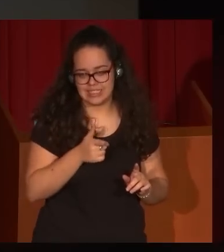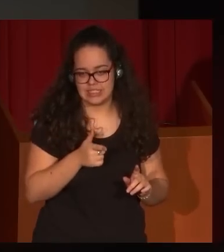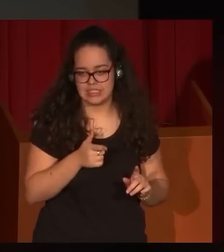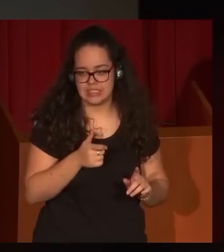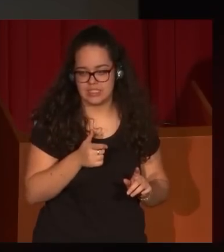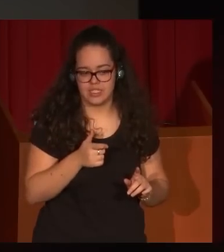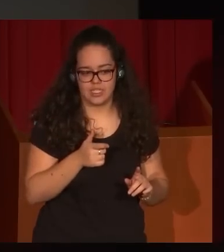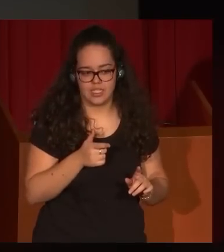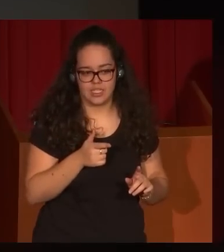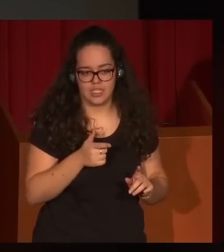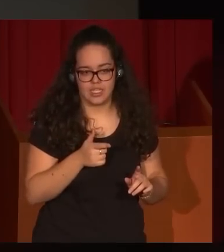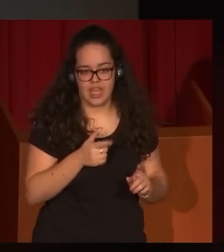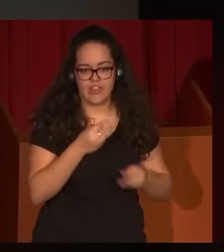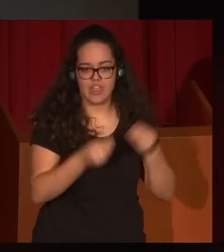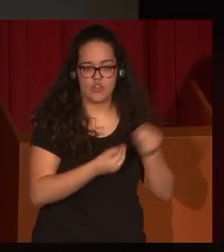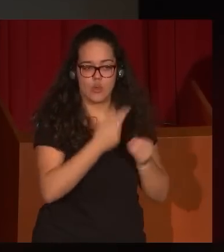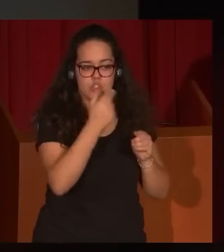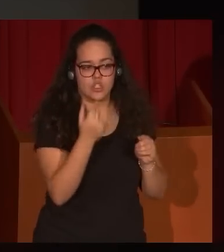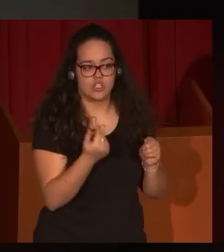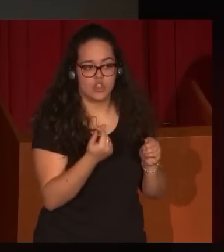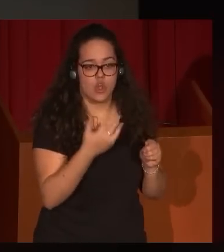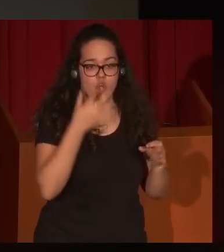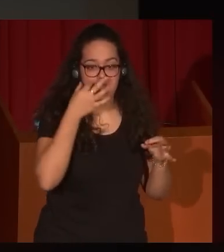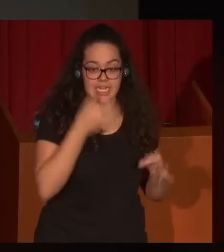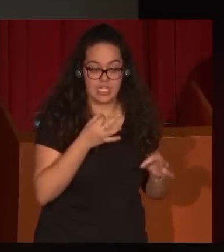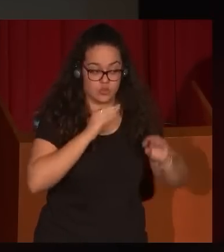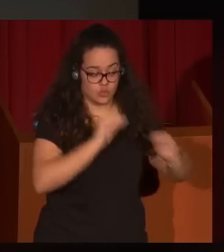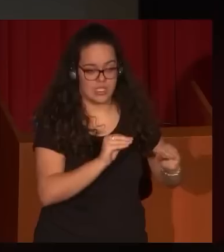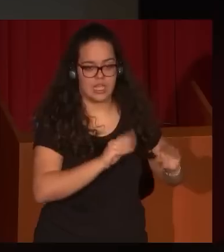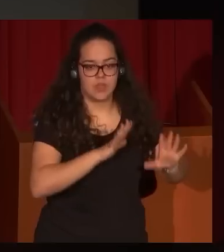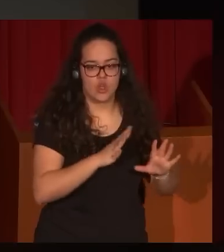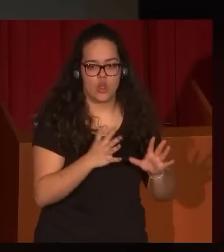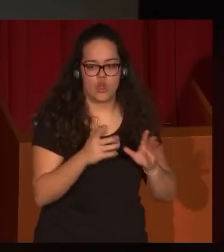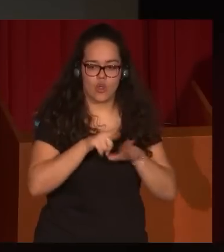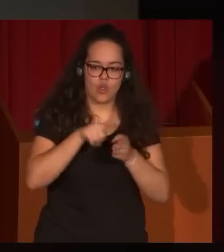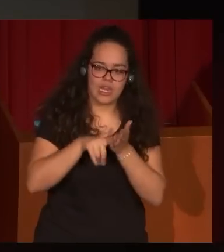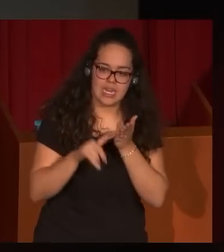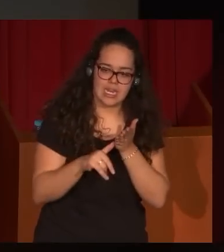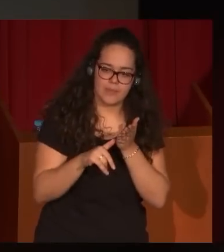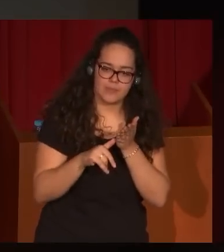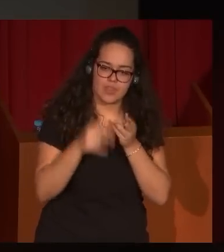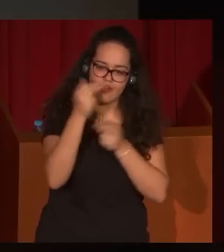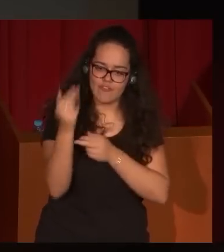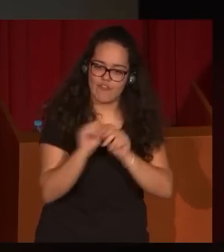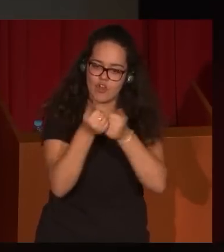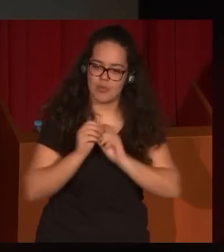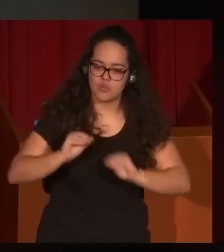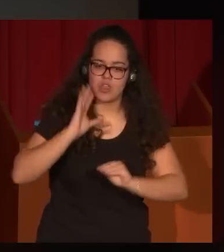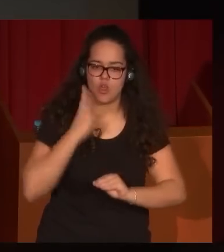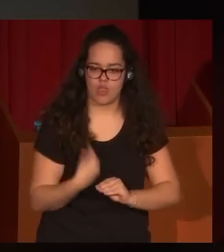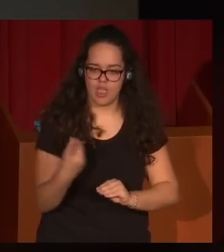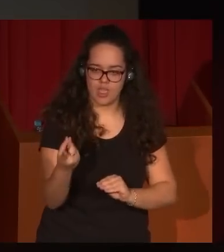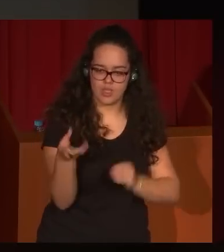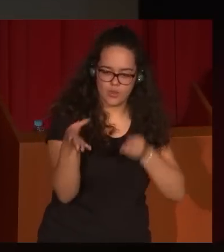haciendo composiciones originales suyas con el lenguaje goyesco, es decir, no solo imitando las